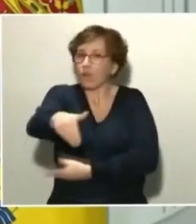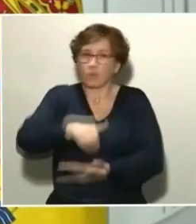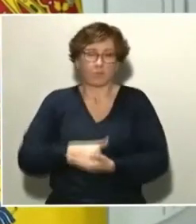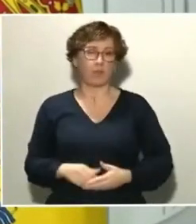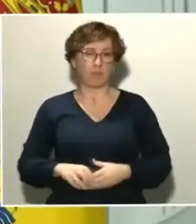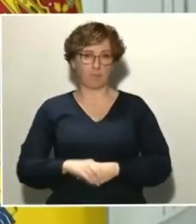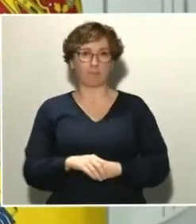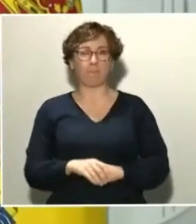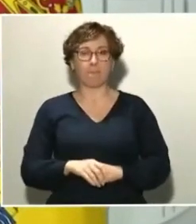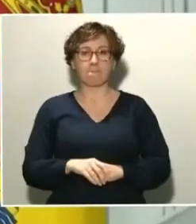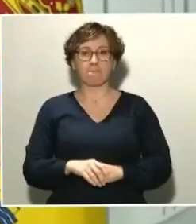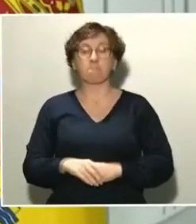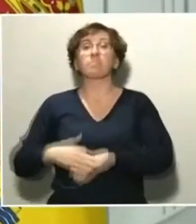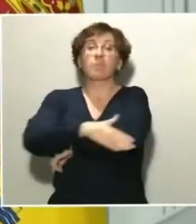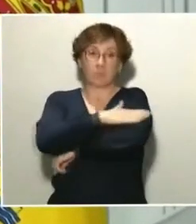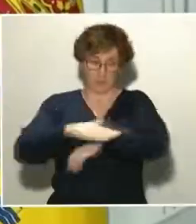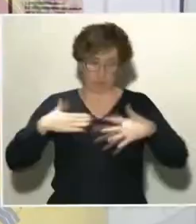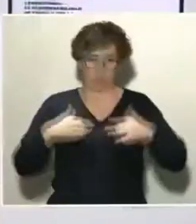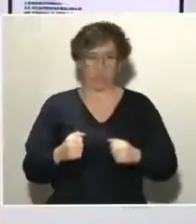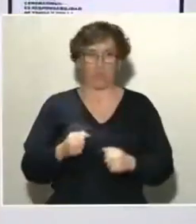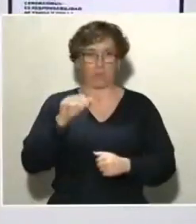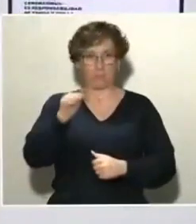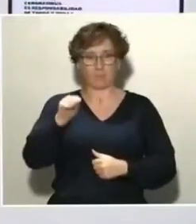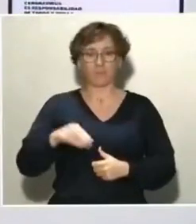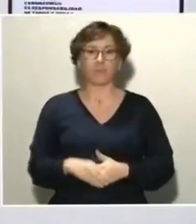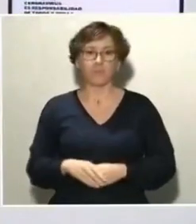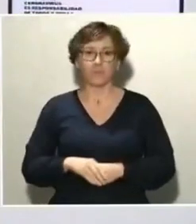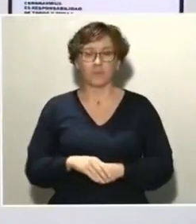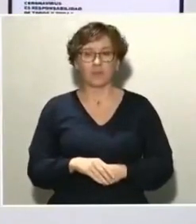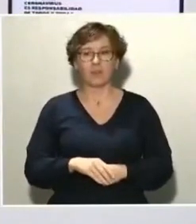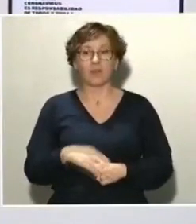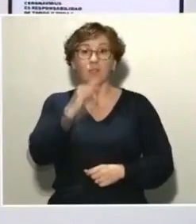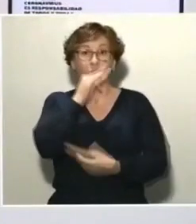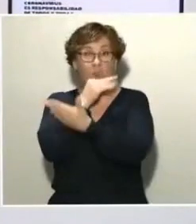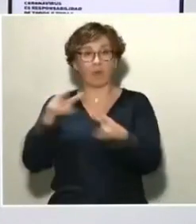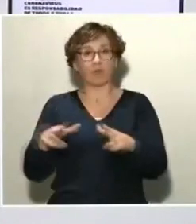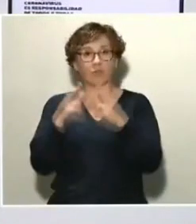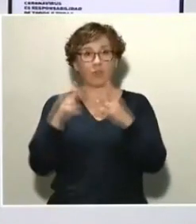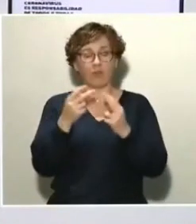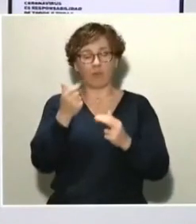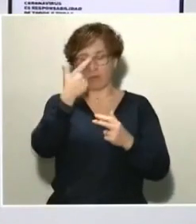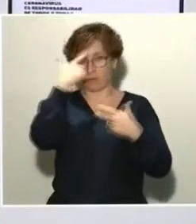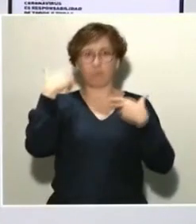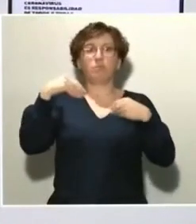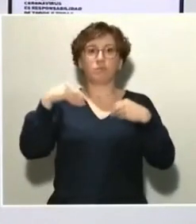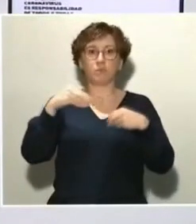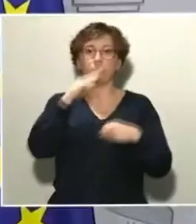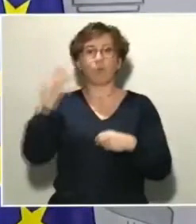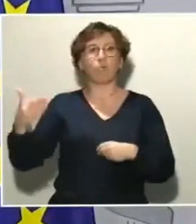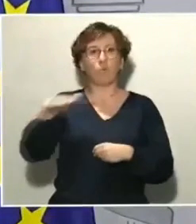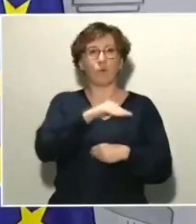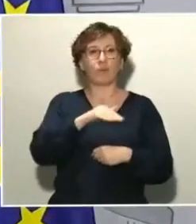Ministro de Sanidad, todavía la sociedad está bajo el impacto de la muerte de ancianos en residencias. Y le pregunta al Independiente,